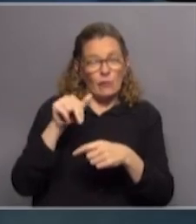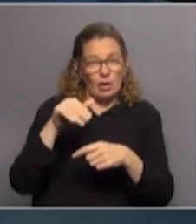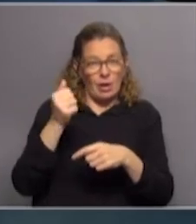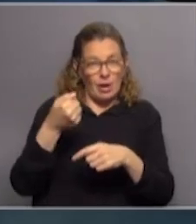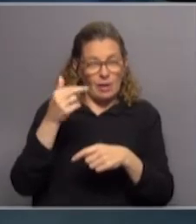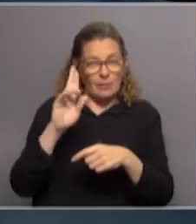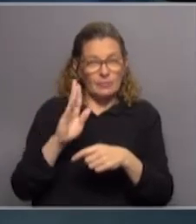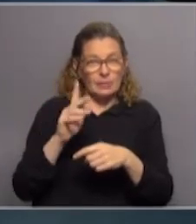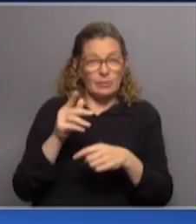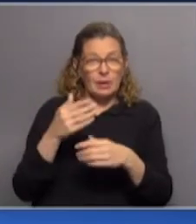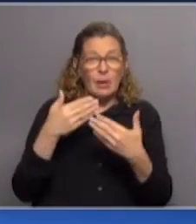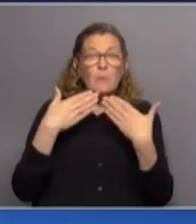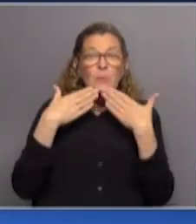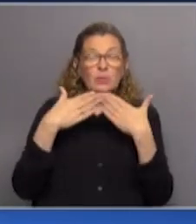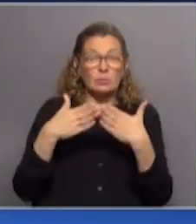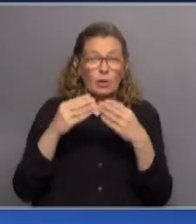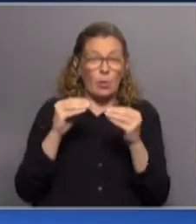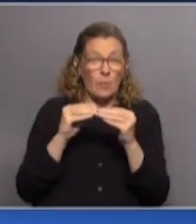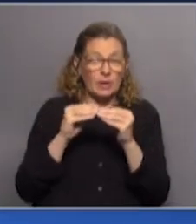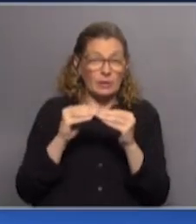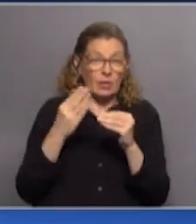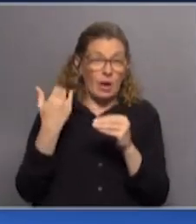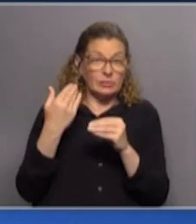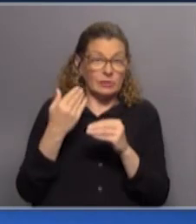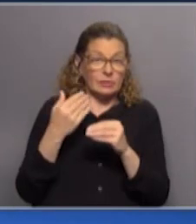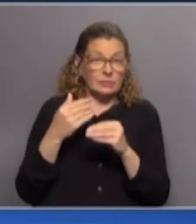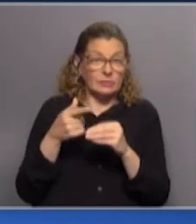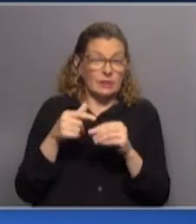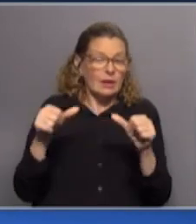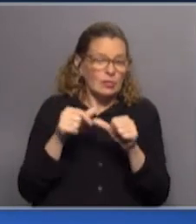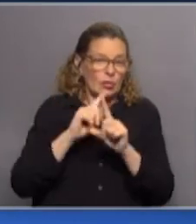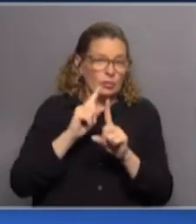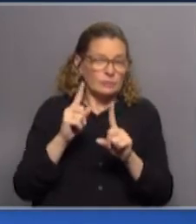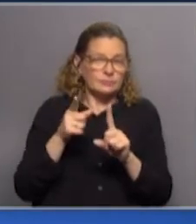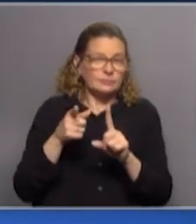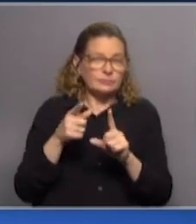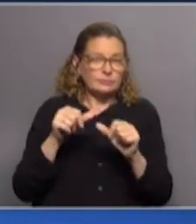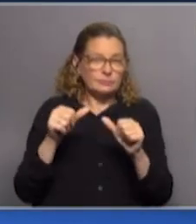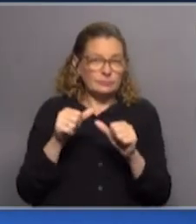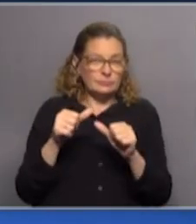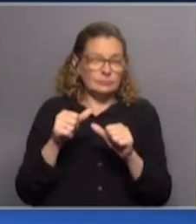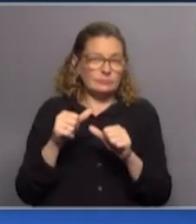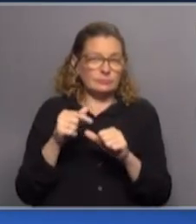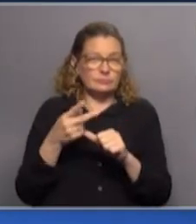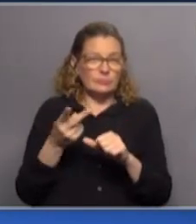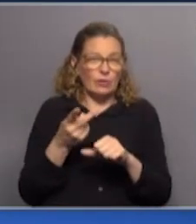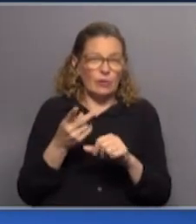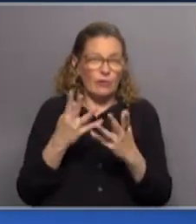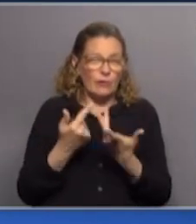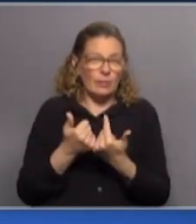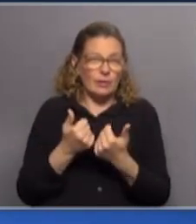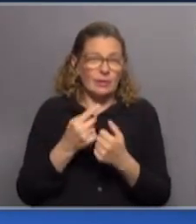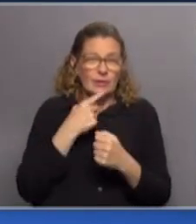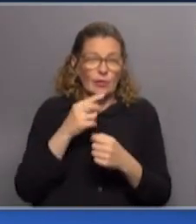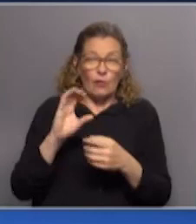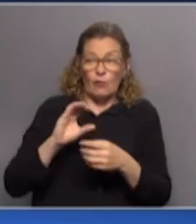habría que preguntarle a los compañeros si se realizó o no. De todas formas, si no se realizó o si se realizó, los veedores ya dijeron